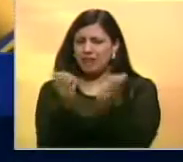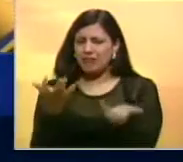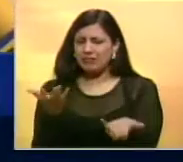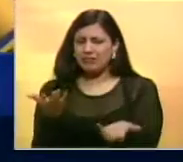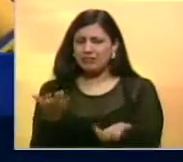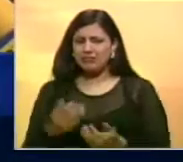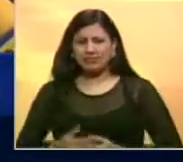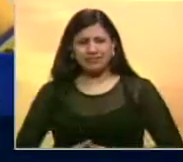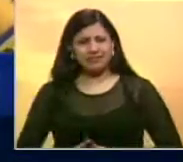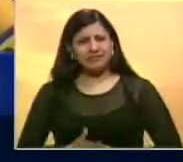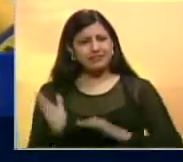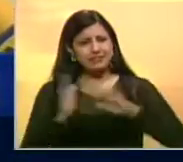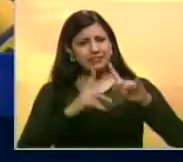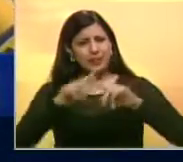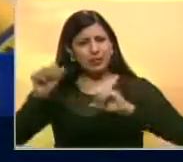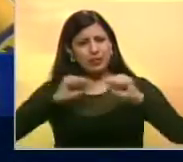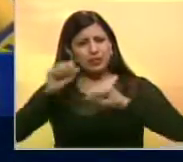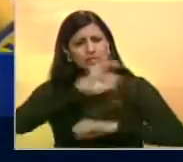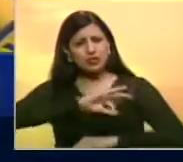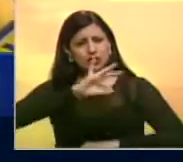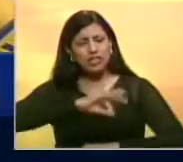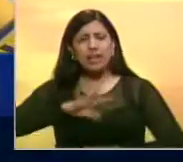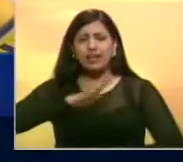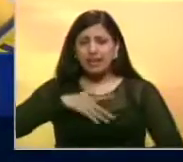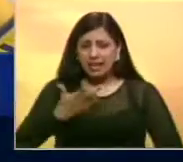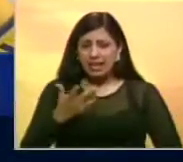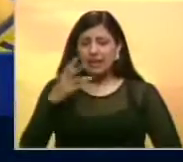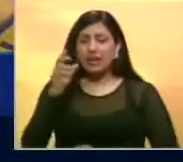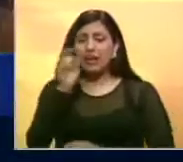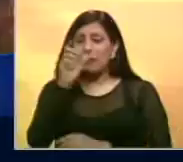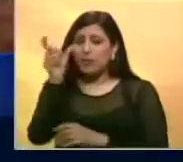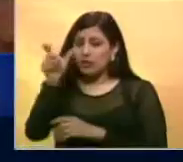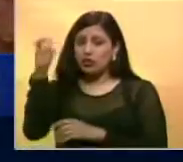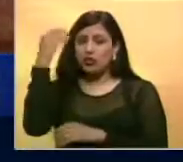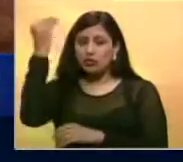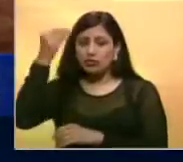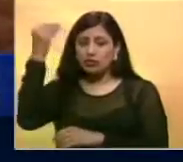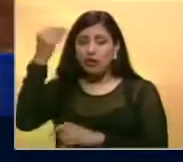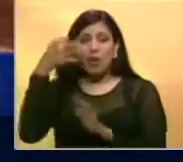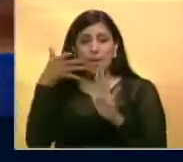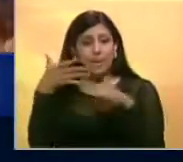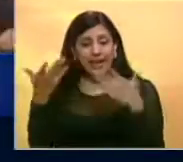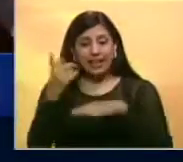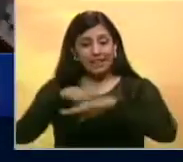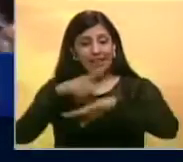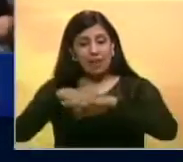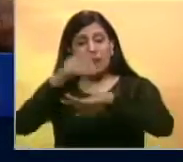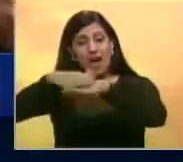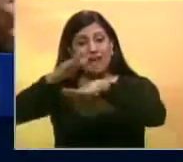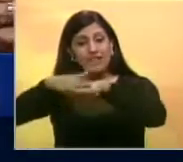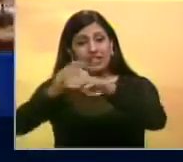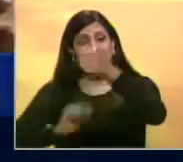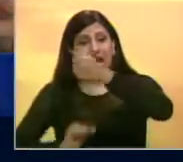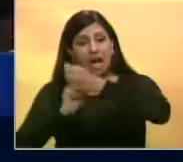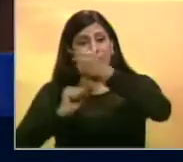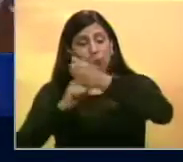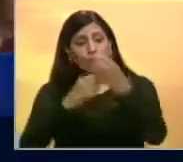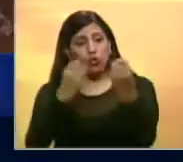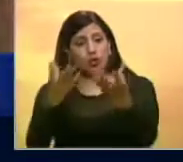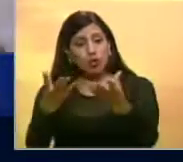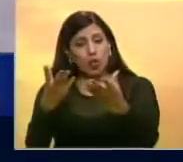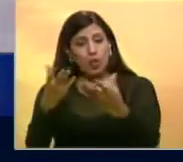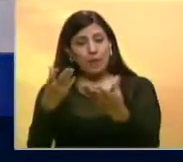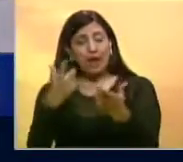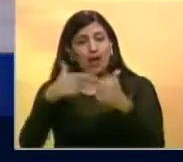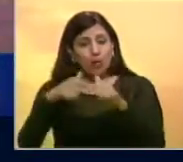Los movimientos sociales oficialistas llamaron a la reflexión de los dirigentes del PSUF al tiempo que manifestaron su apoyo en la entrega de